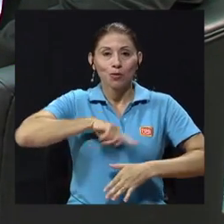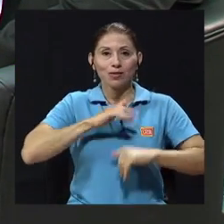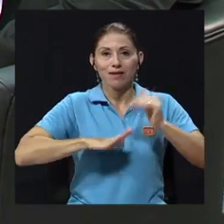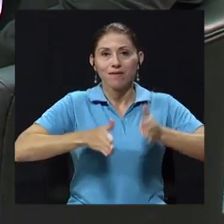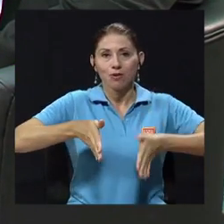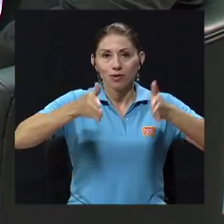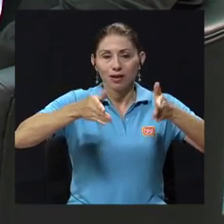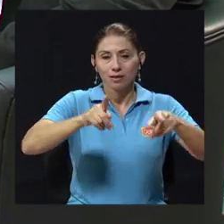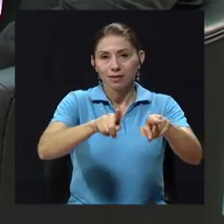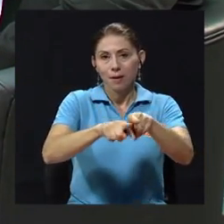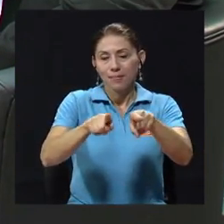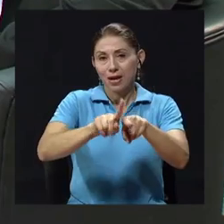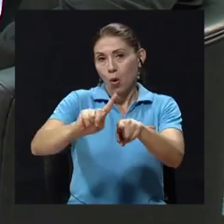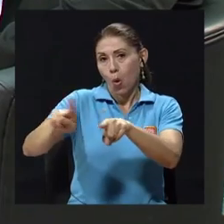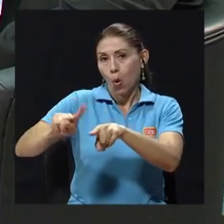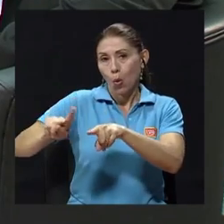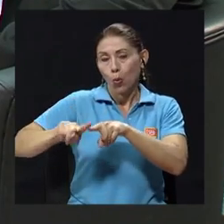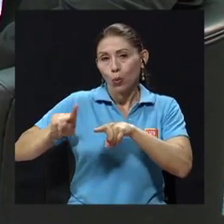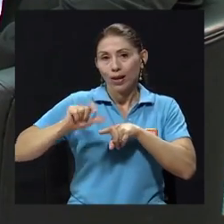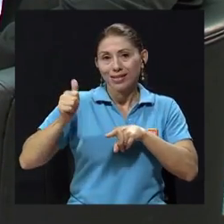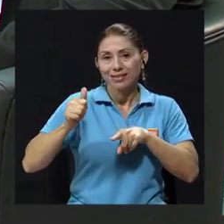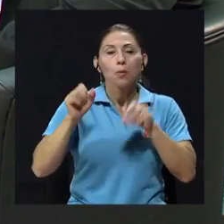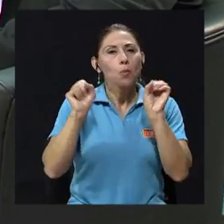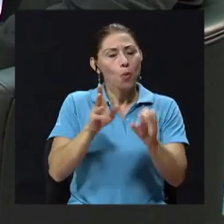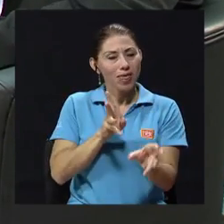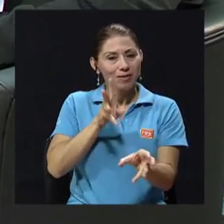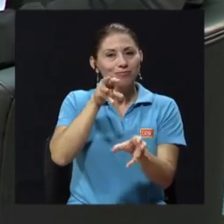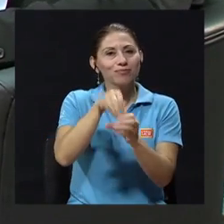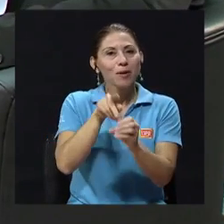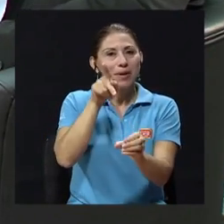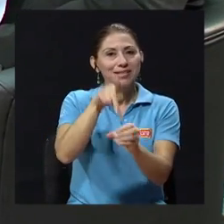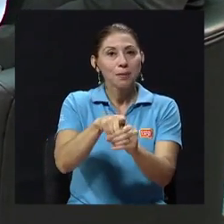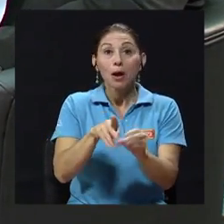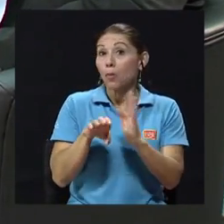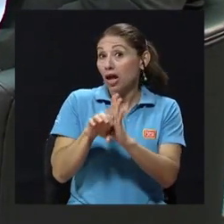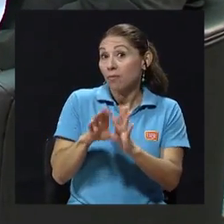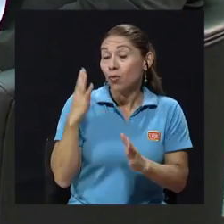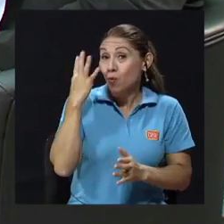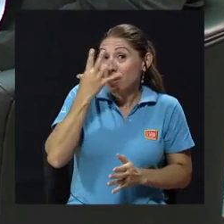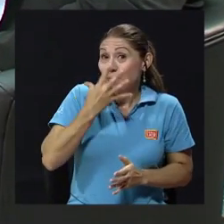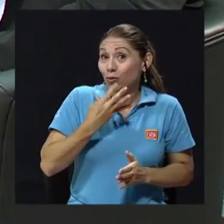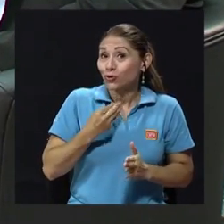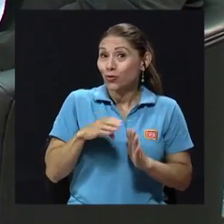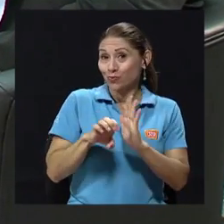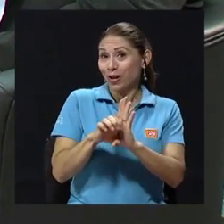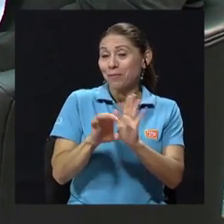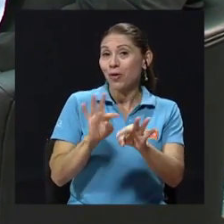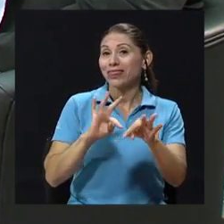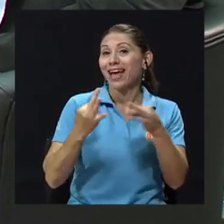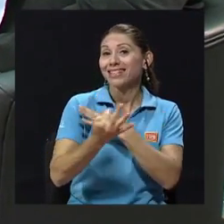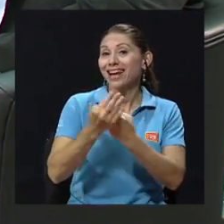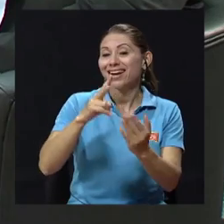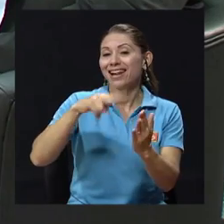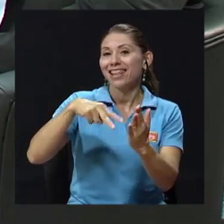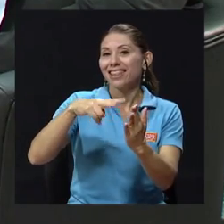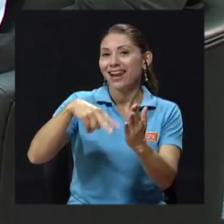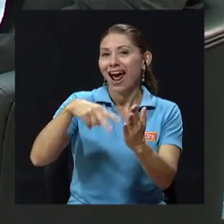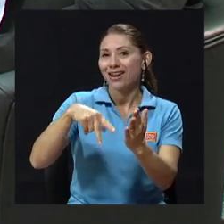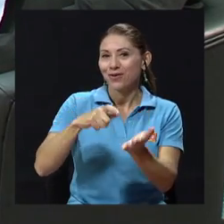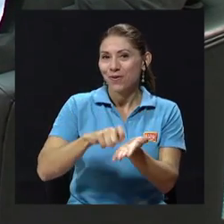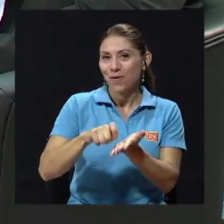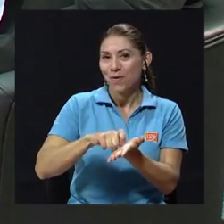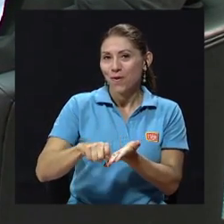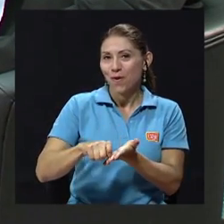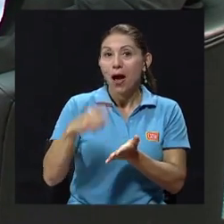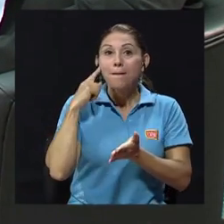facultades, puedan involucrarse y participar. Por ejemplo, sería algo muy hermoso poder tener un taller literario con nuestros estudiantes